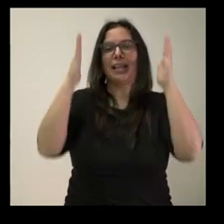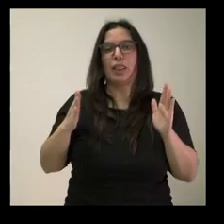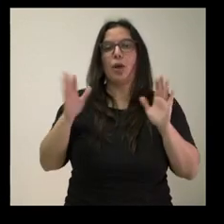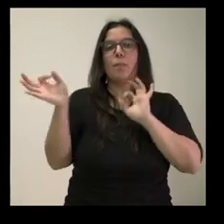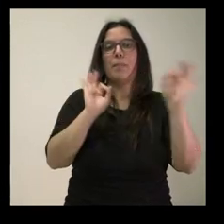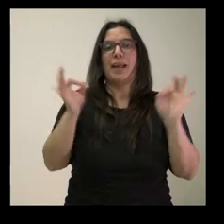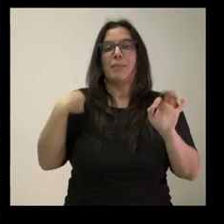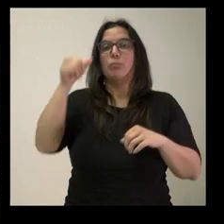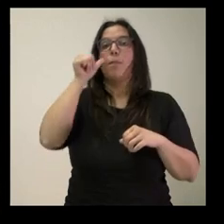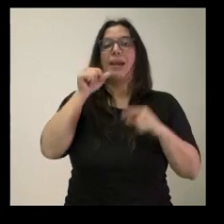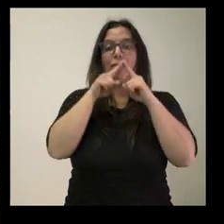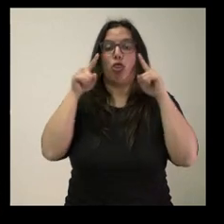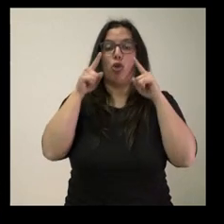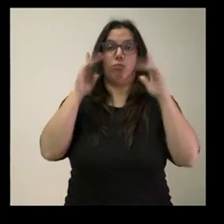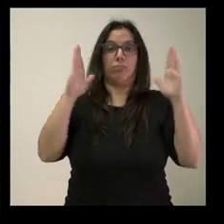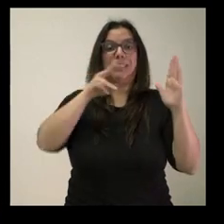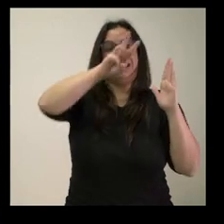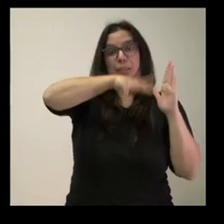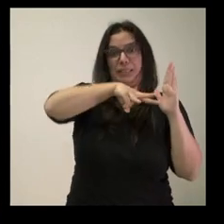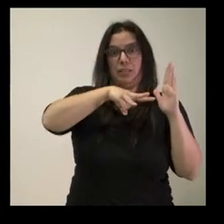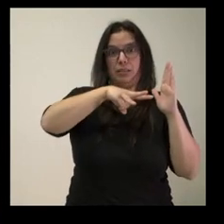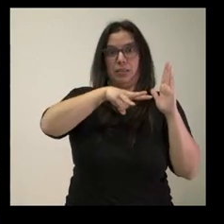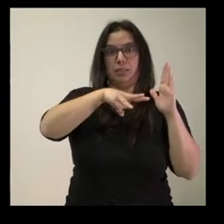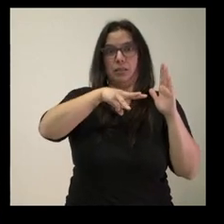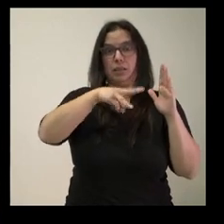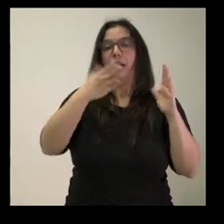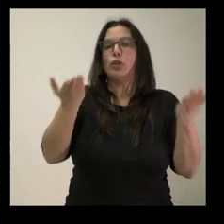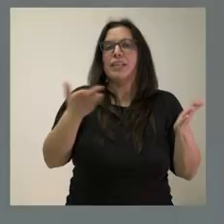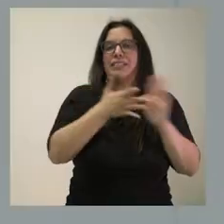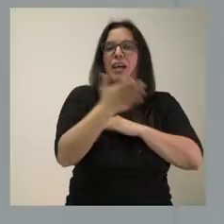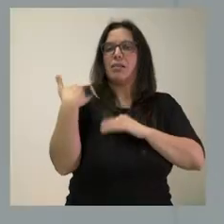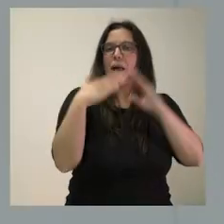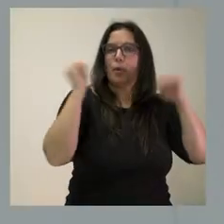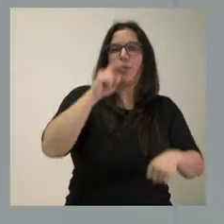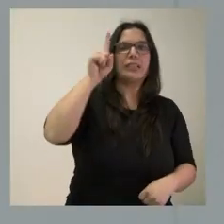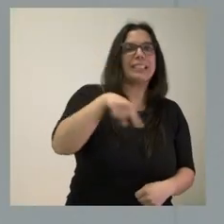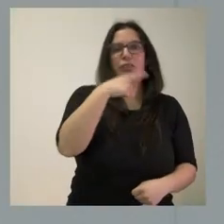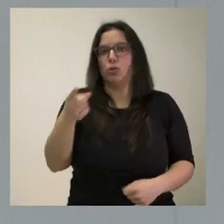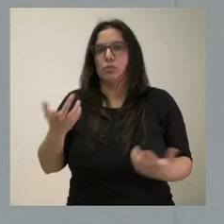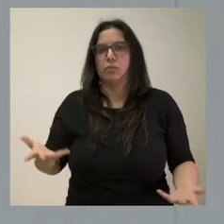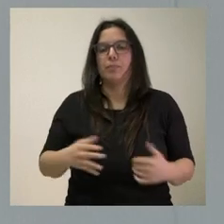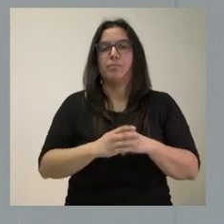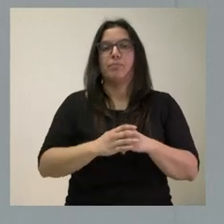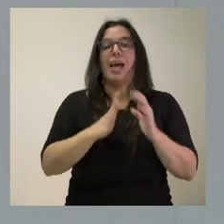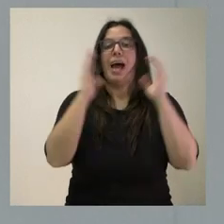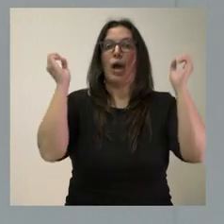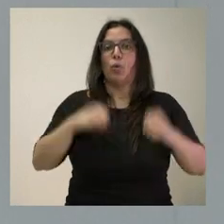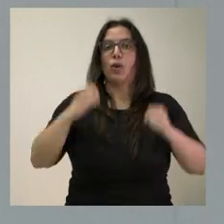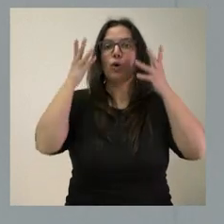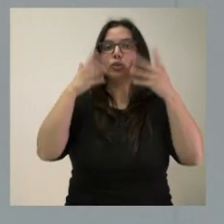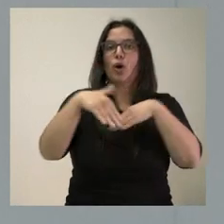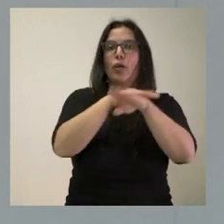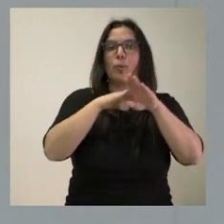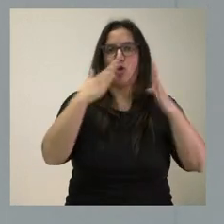primer trimestre. ¿Esto se aprobó o no se aprobó? A ver, no ha habido ningún acuerdo del Consejo de Gobierno sobre este